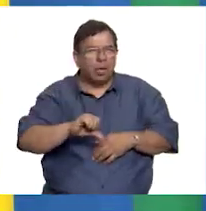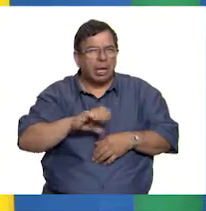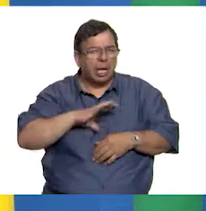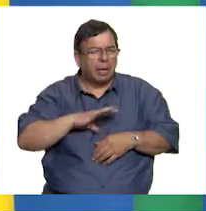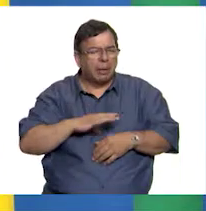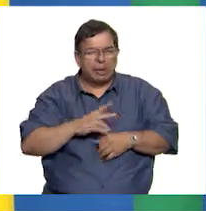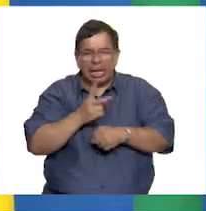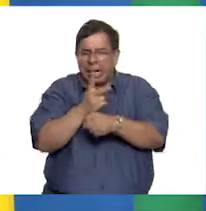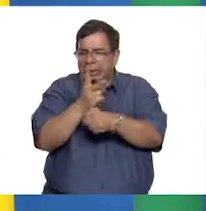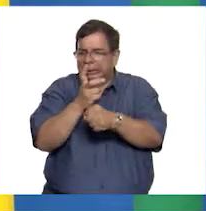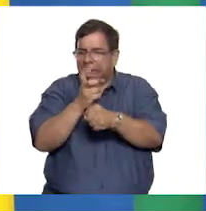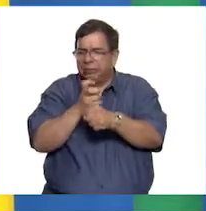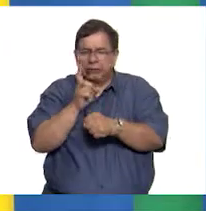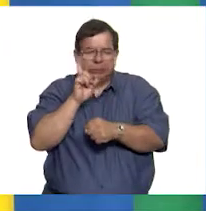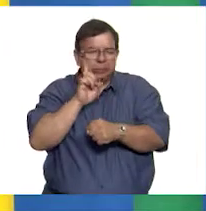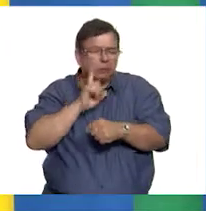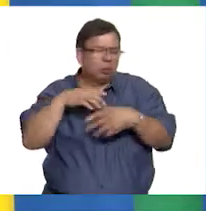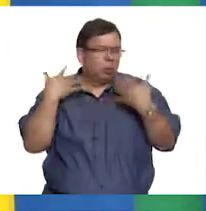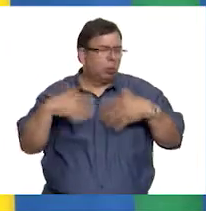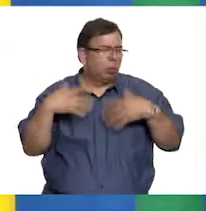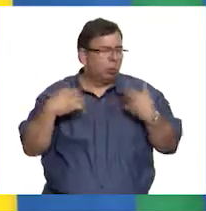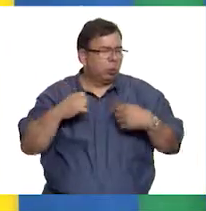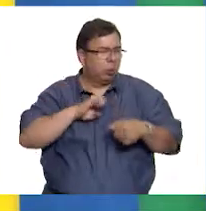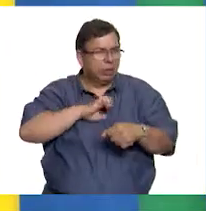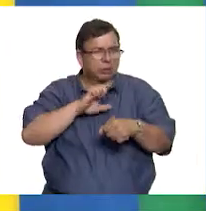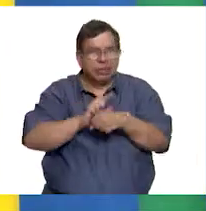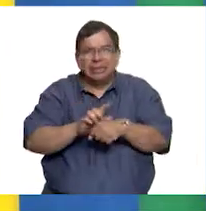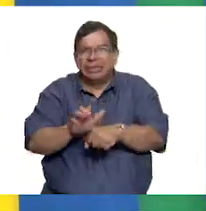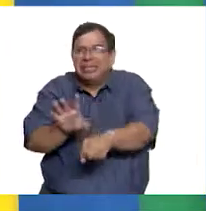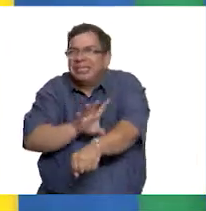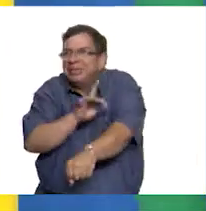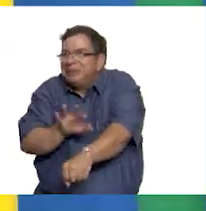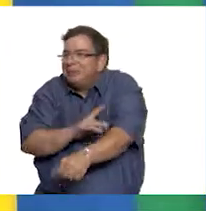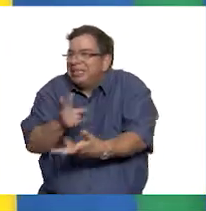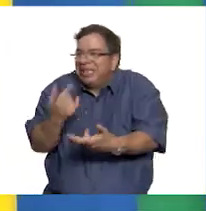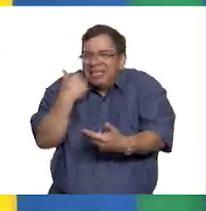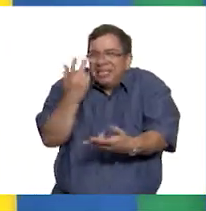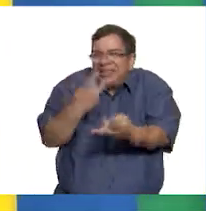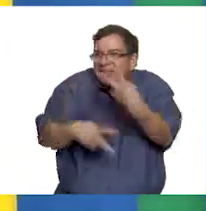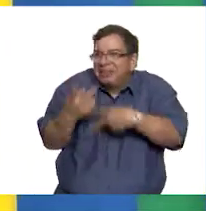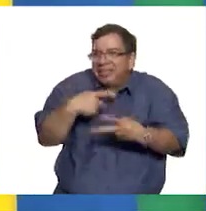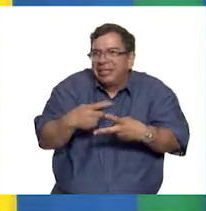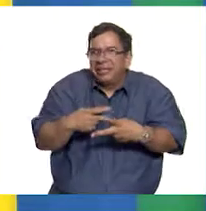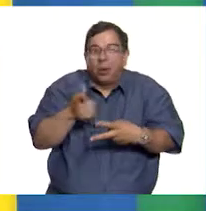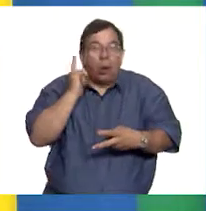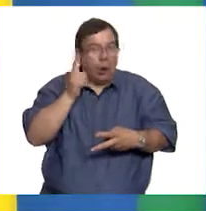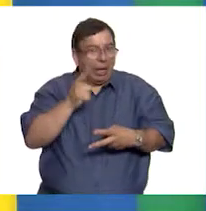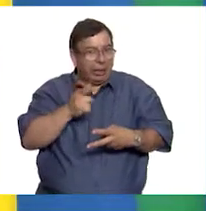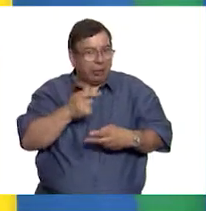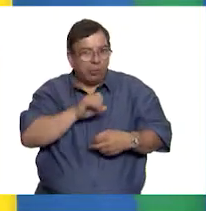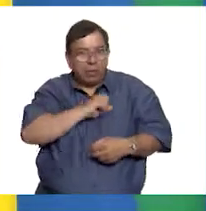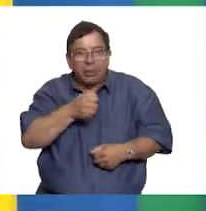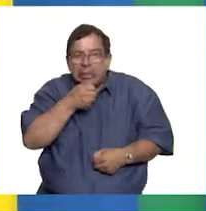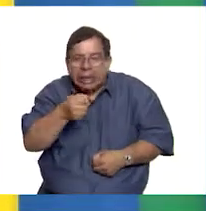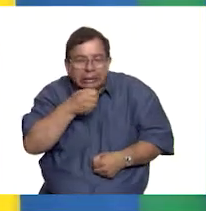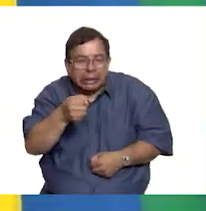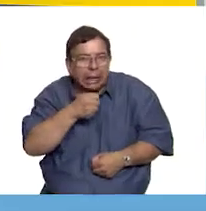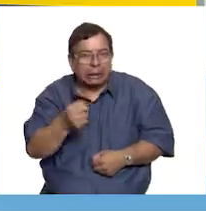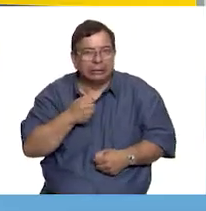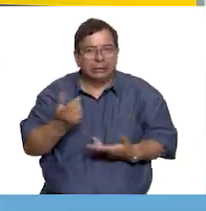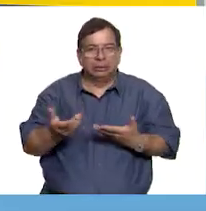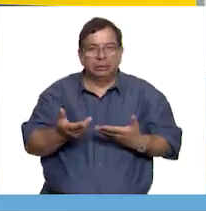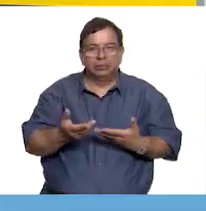invitada muy especial. Y estoy muy emocionada. ¡Ay, ya quiero que llegue! Espero que siga en pie lo de la entrevista que nos comentaste.